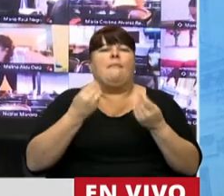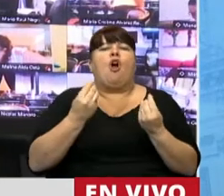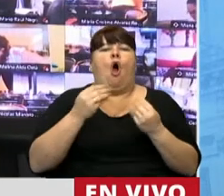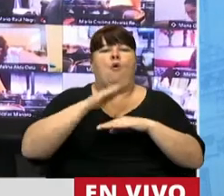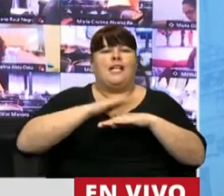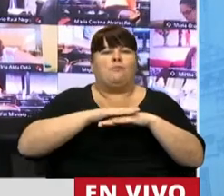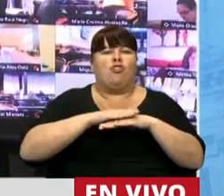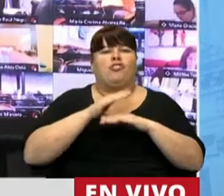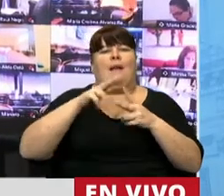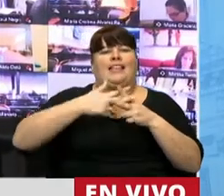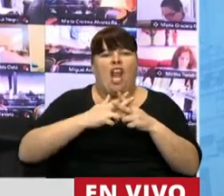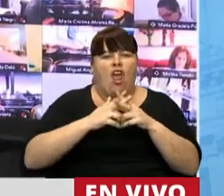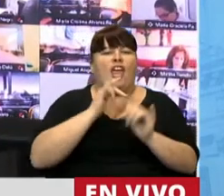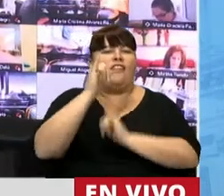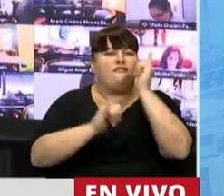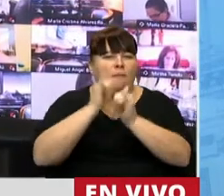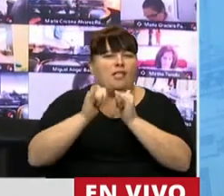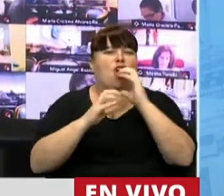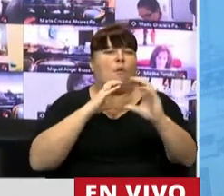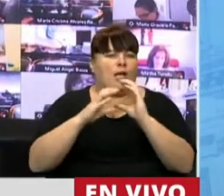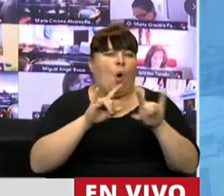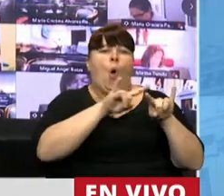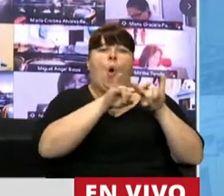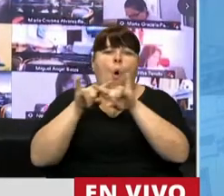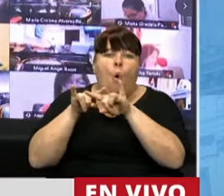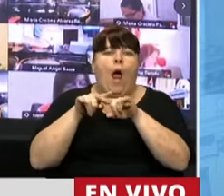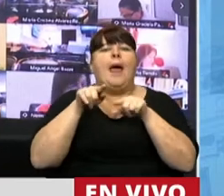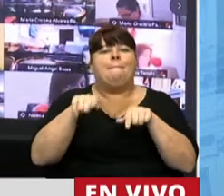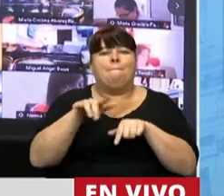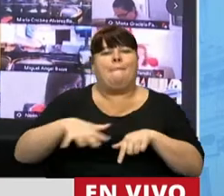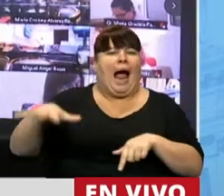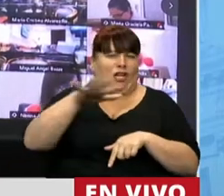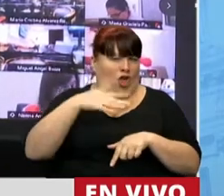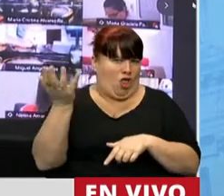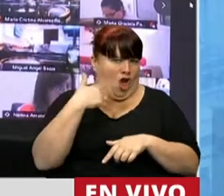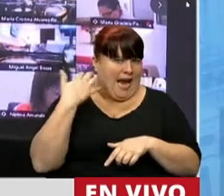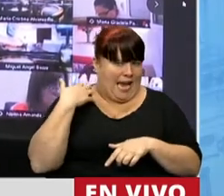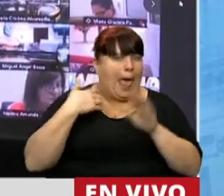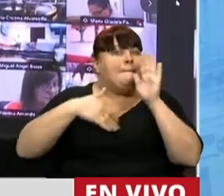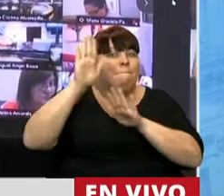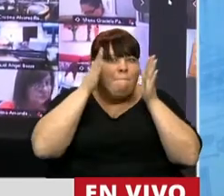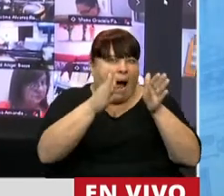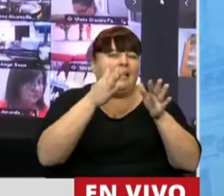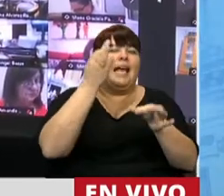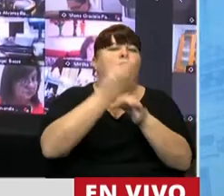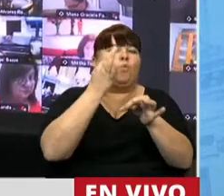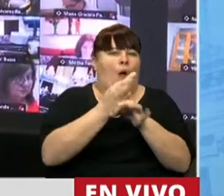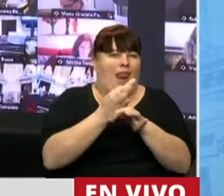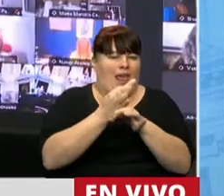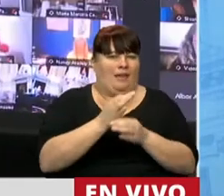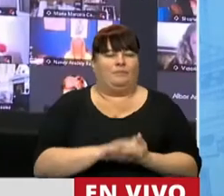tecnologías de la información y comunicación. Página web que va a estar destinada a la población en general y especialmente a la comunidad educativa.